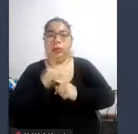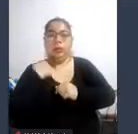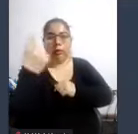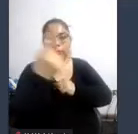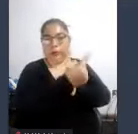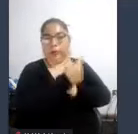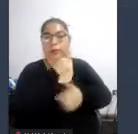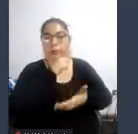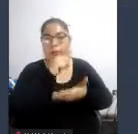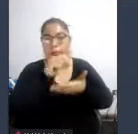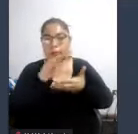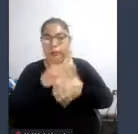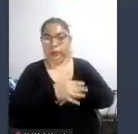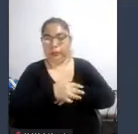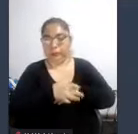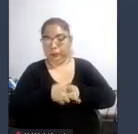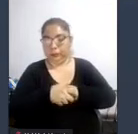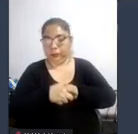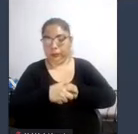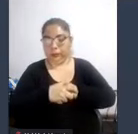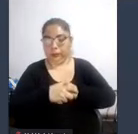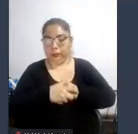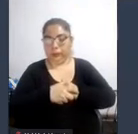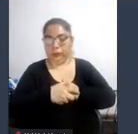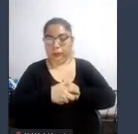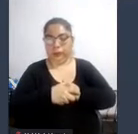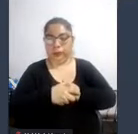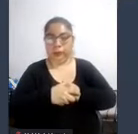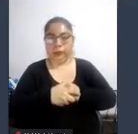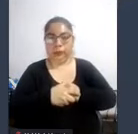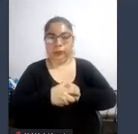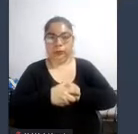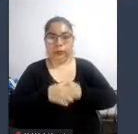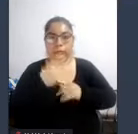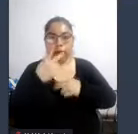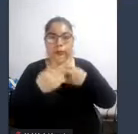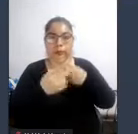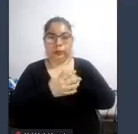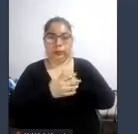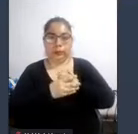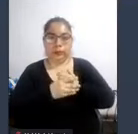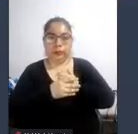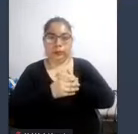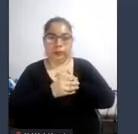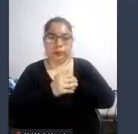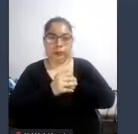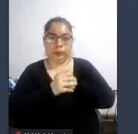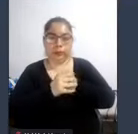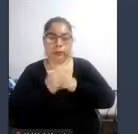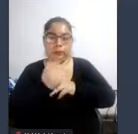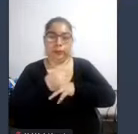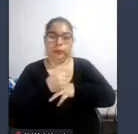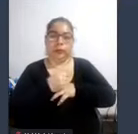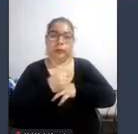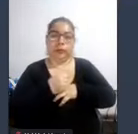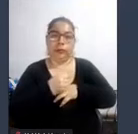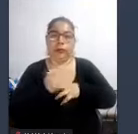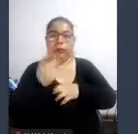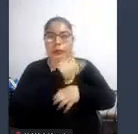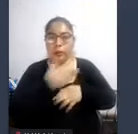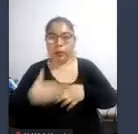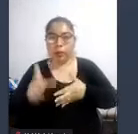he escuchado también atentamente lo que decía este el presidente de CONADI